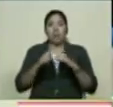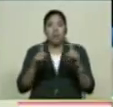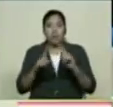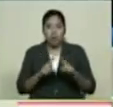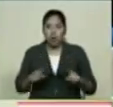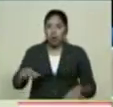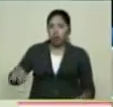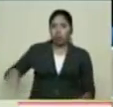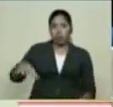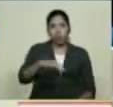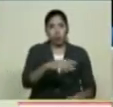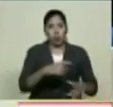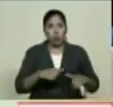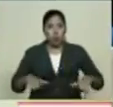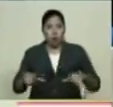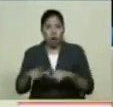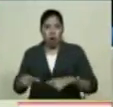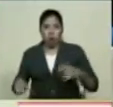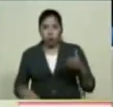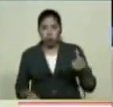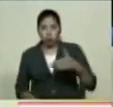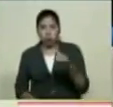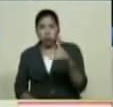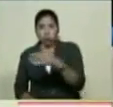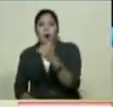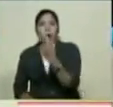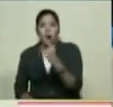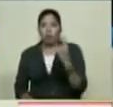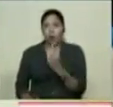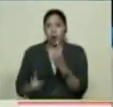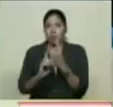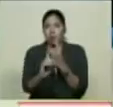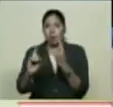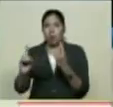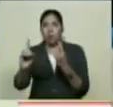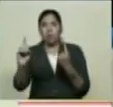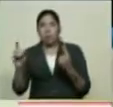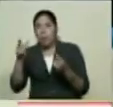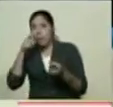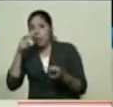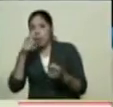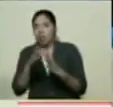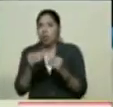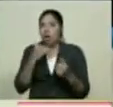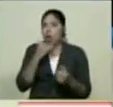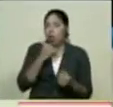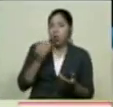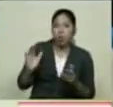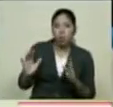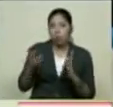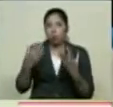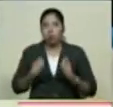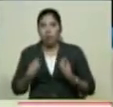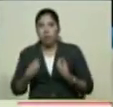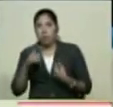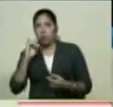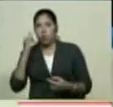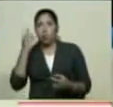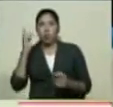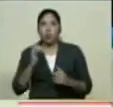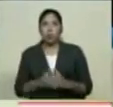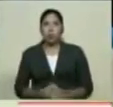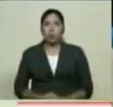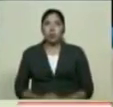el trabajo Articulado Con nuestro hospital Con nuestro CDI Los médicos cubanos La gente dando Pues toda la